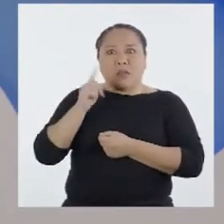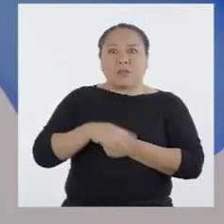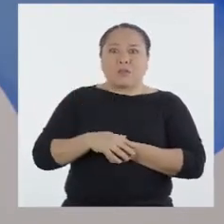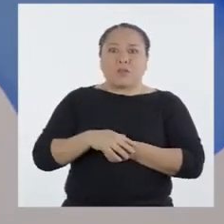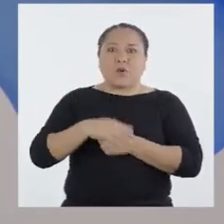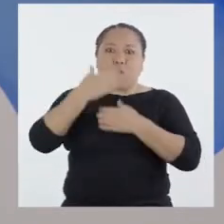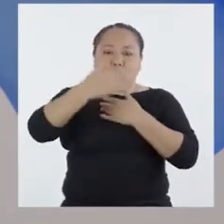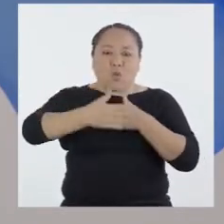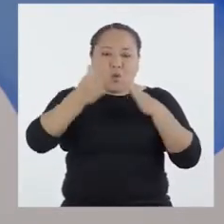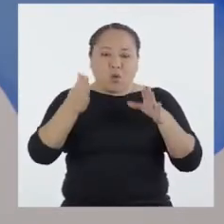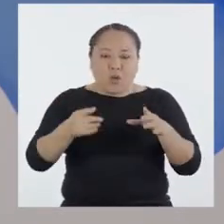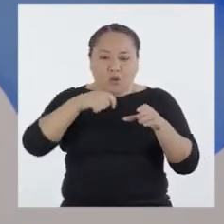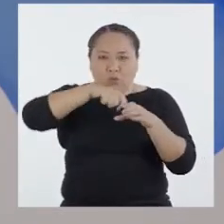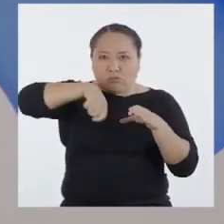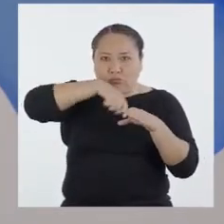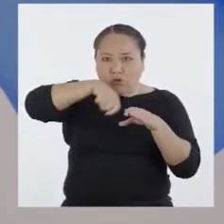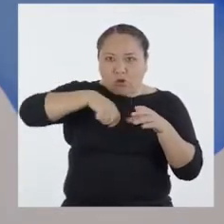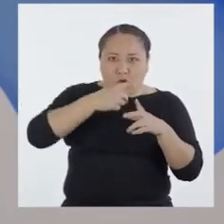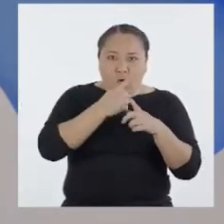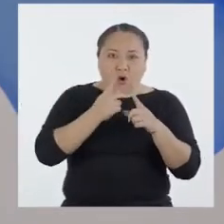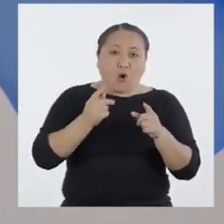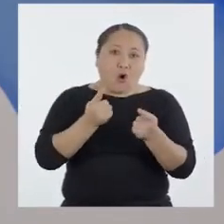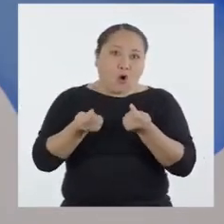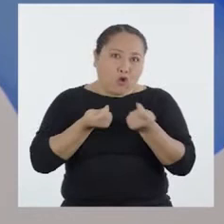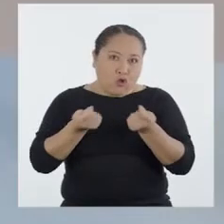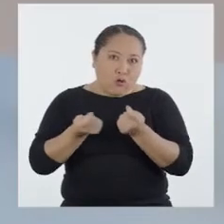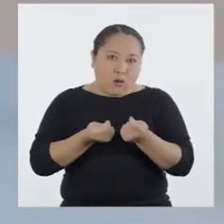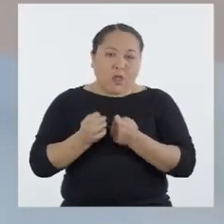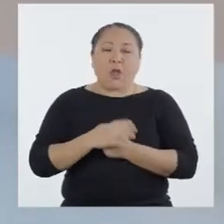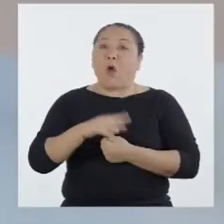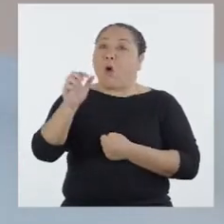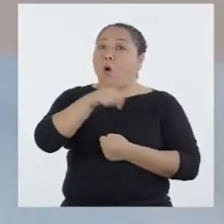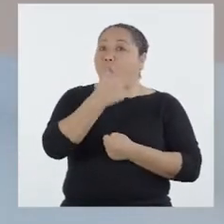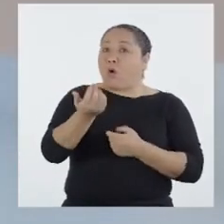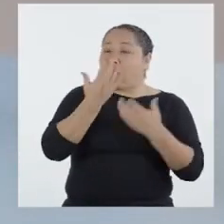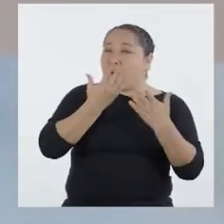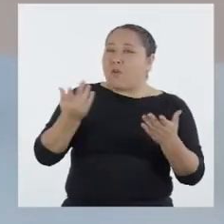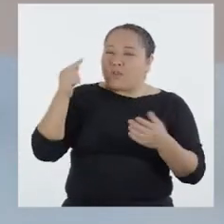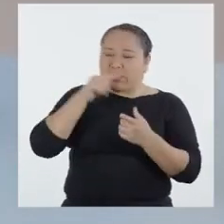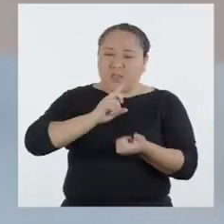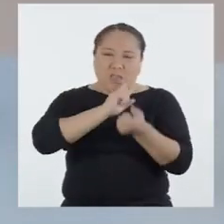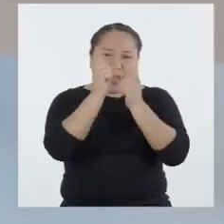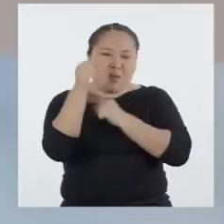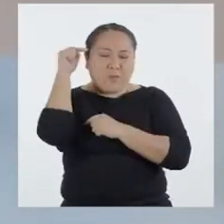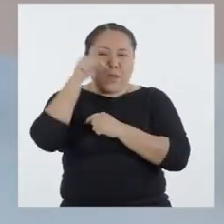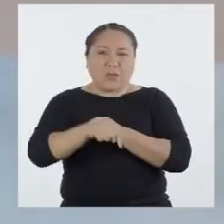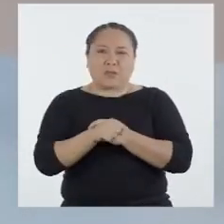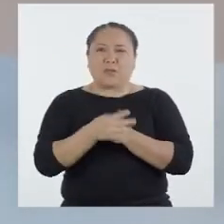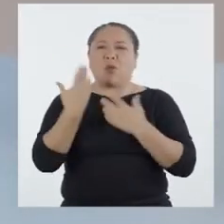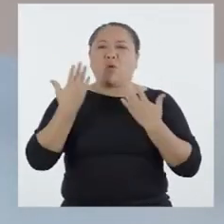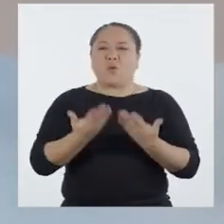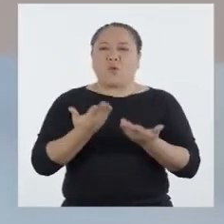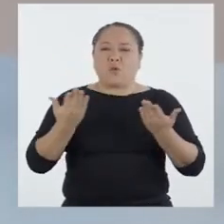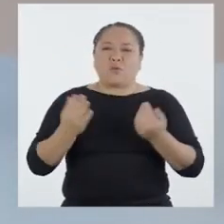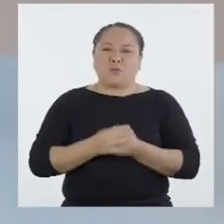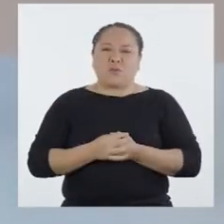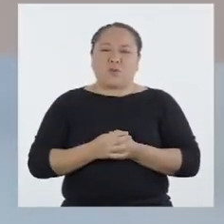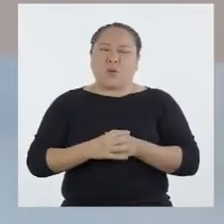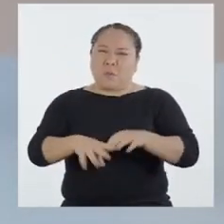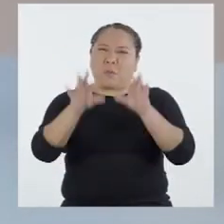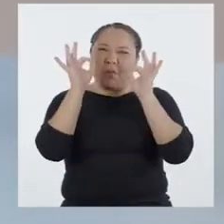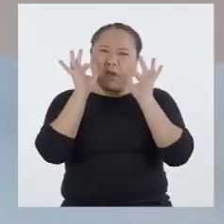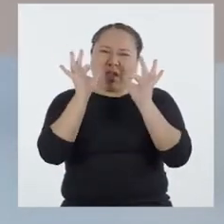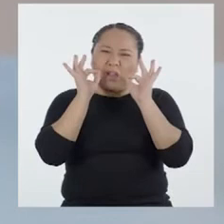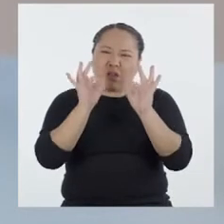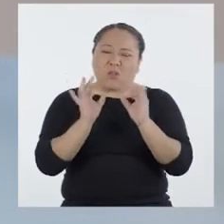ha estado en una cocina controlada y segura. Otra condición que convierte esto en una actividad de